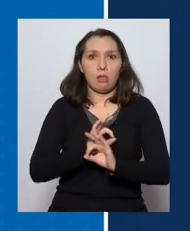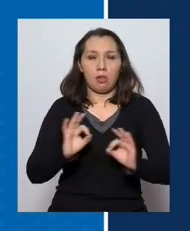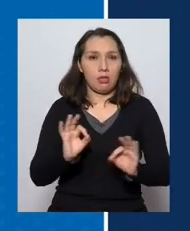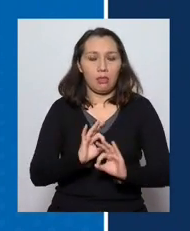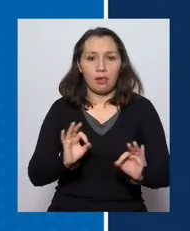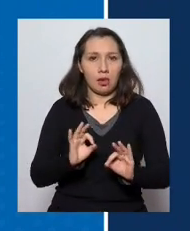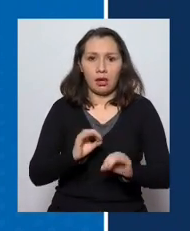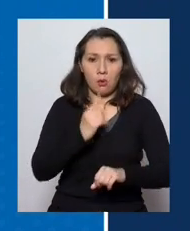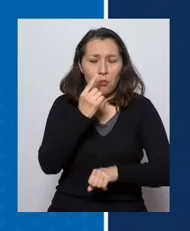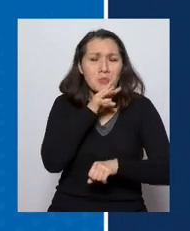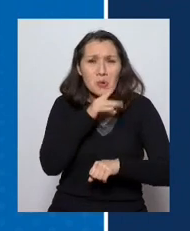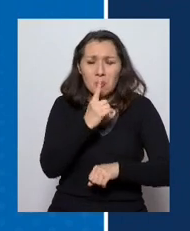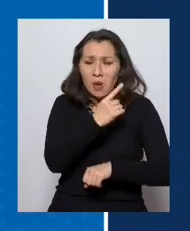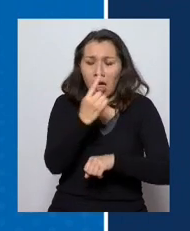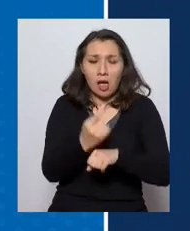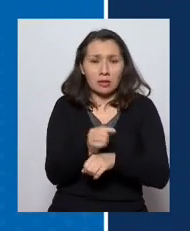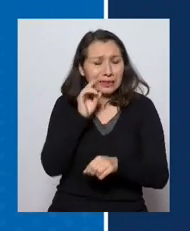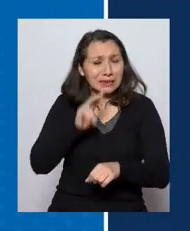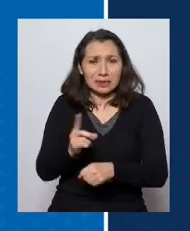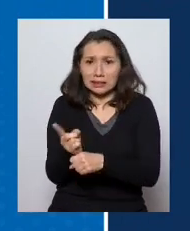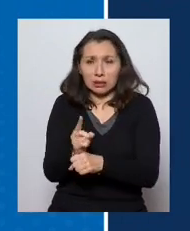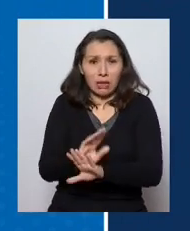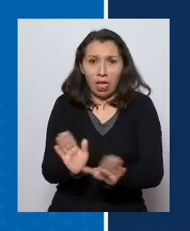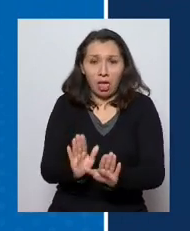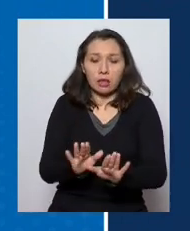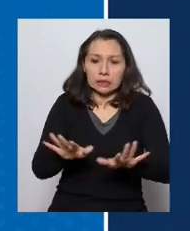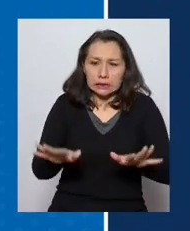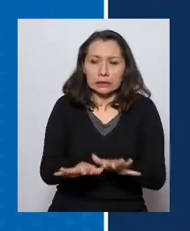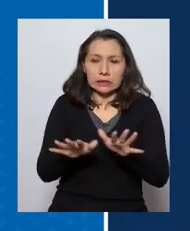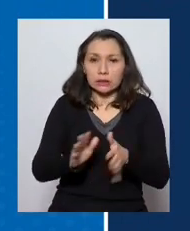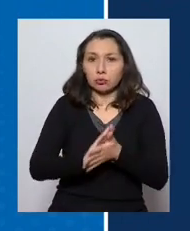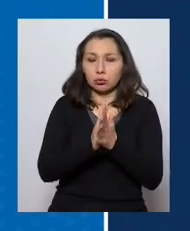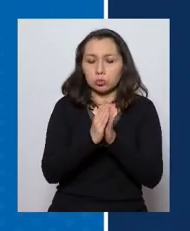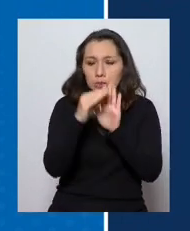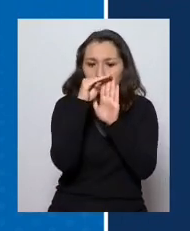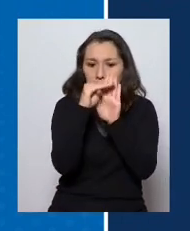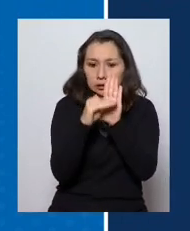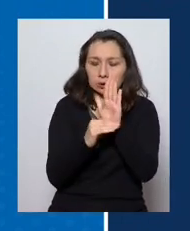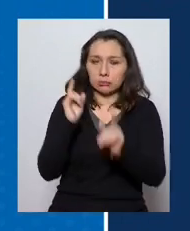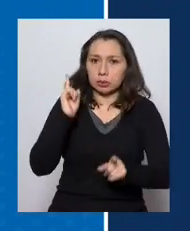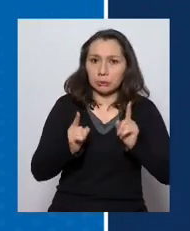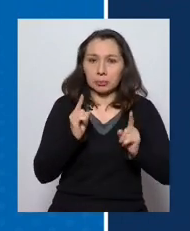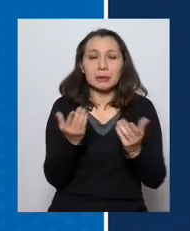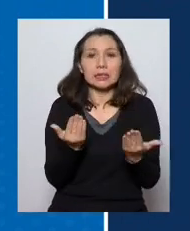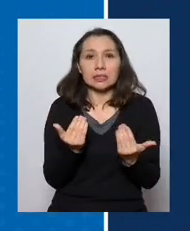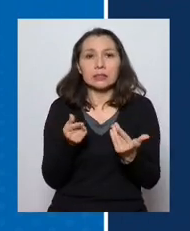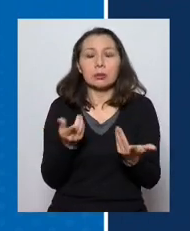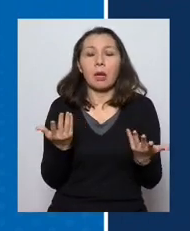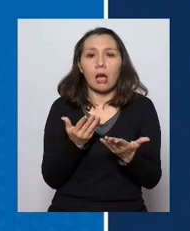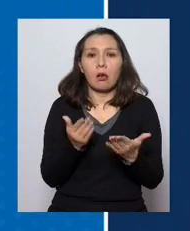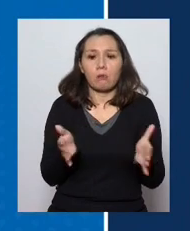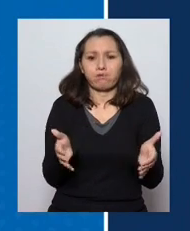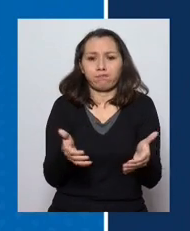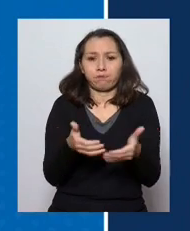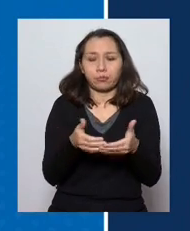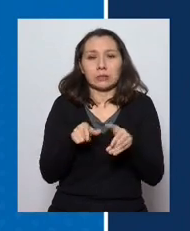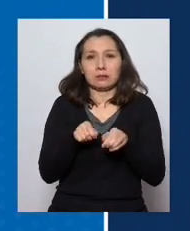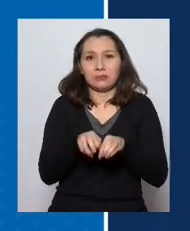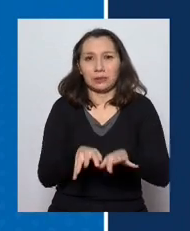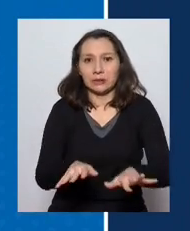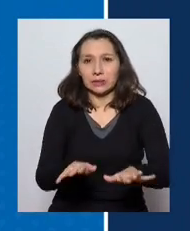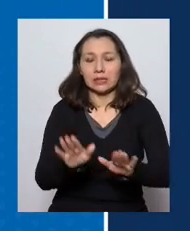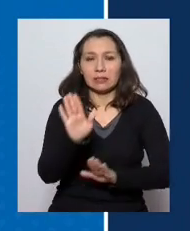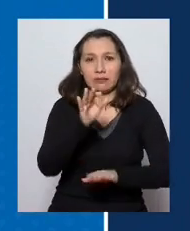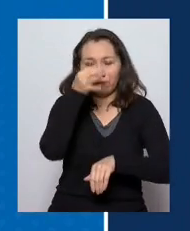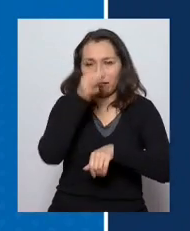minuto, ni una hora, ni un segundo en tomar todas las medidas que sean necesarias para contener esta pandemia.